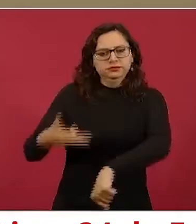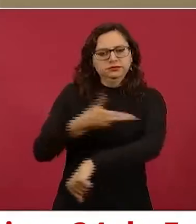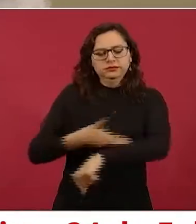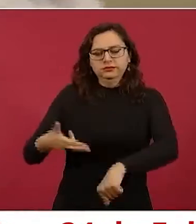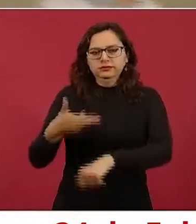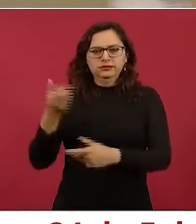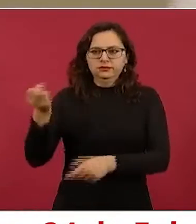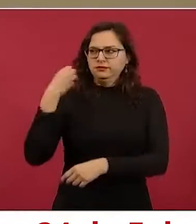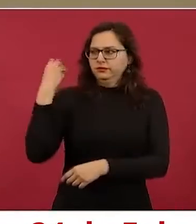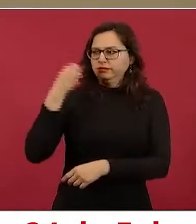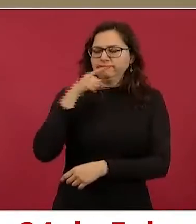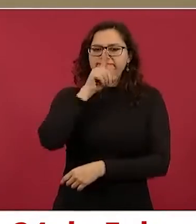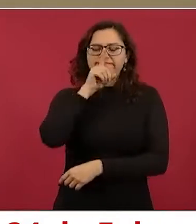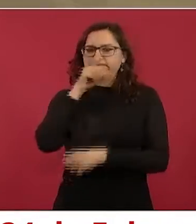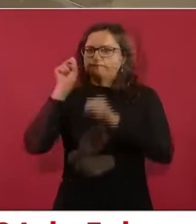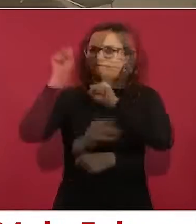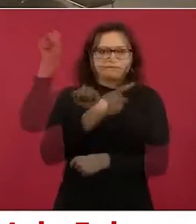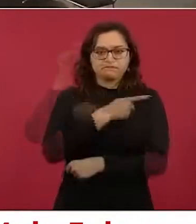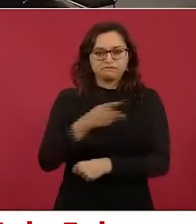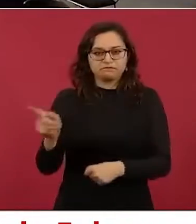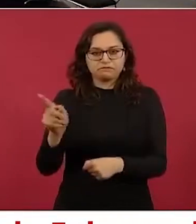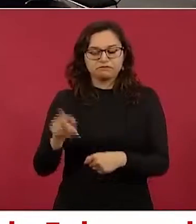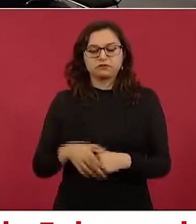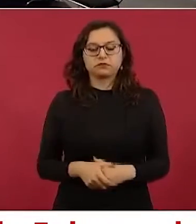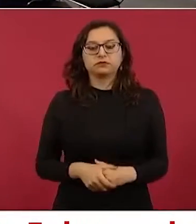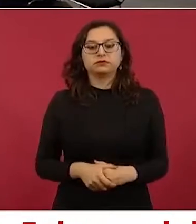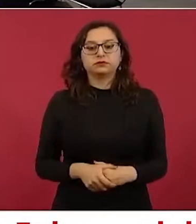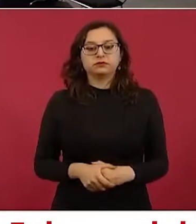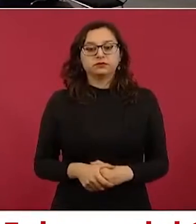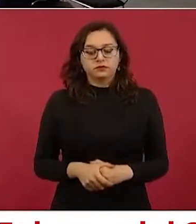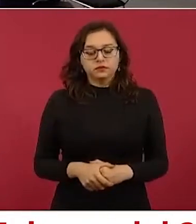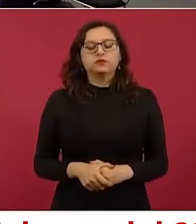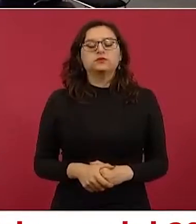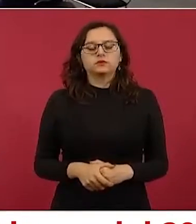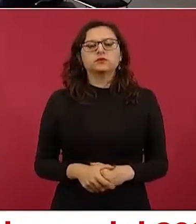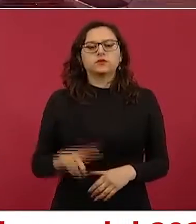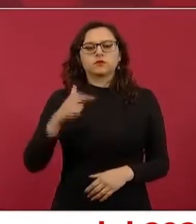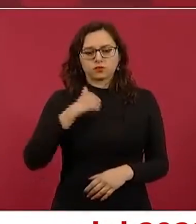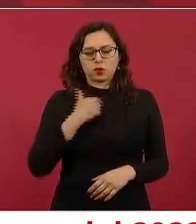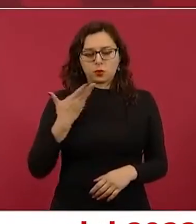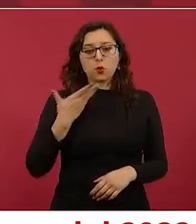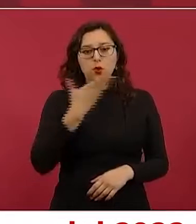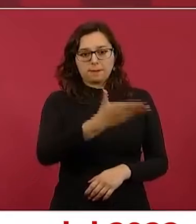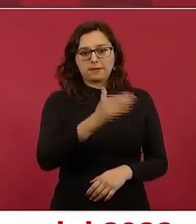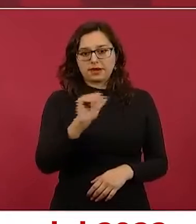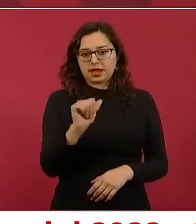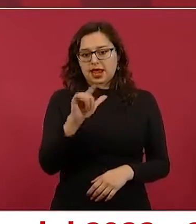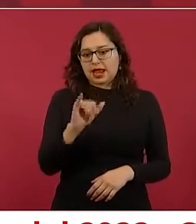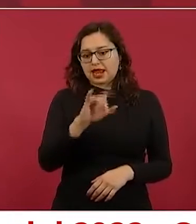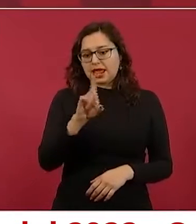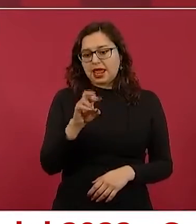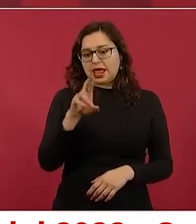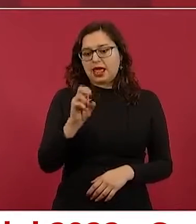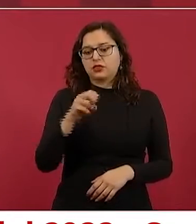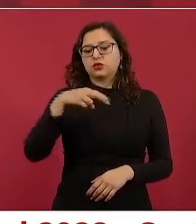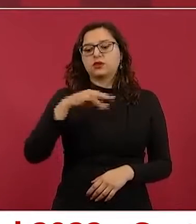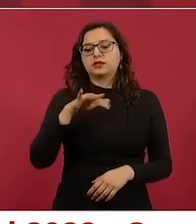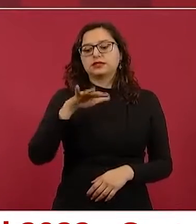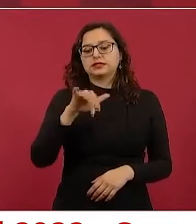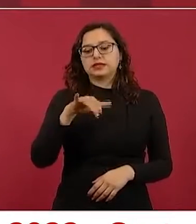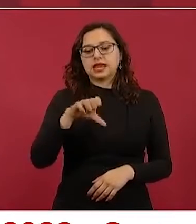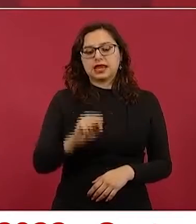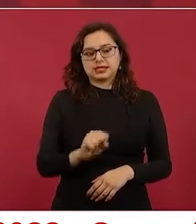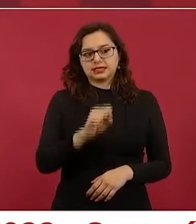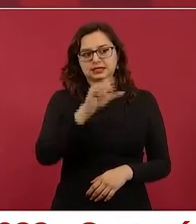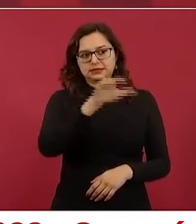por lo que lleva más de un año en la cárcel injustamente. Dirle a Alejandro Encinas que atienda el caso, si te